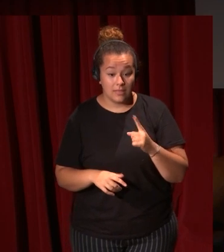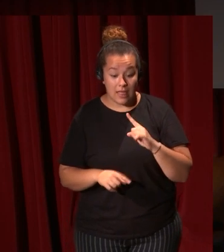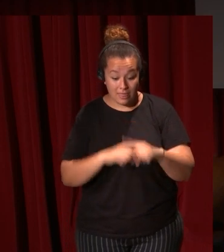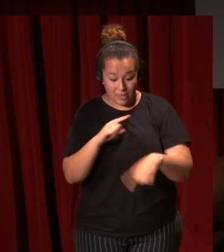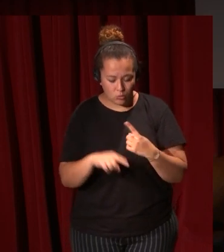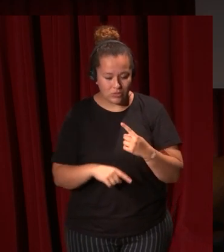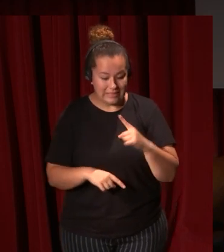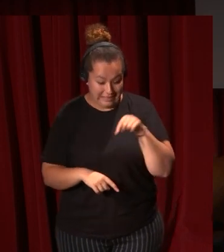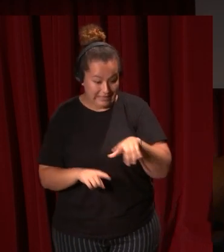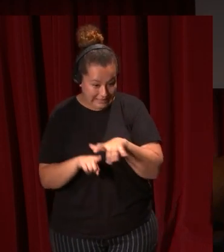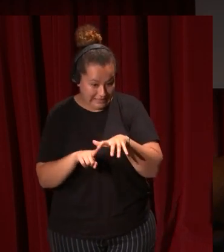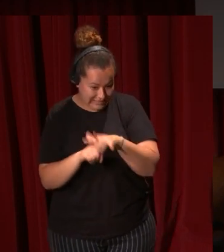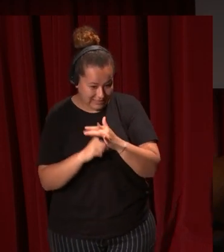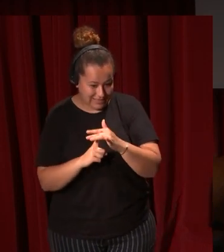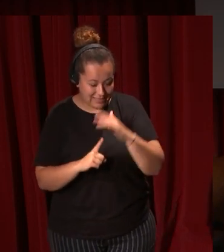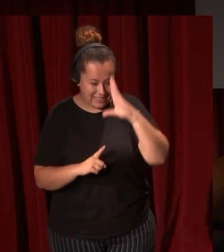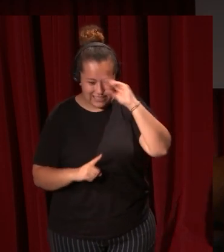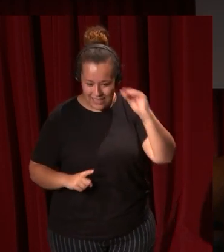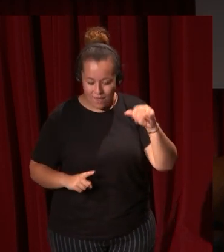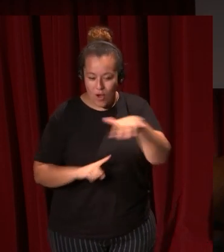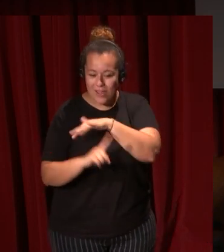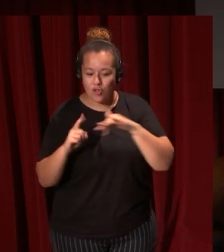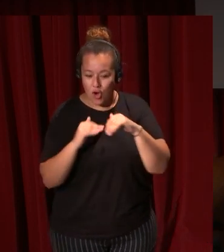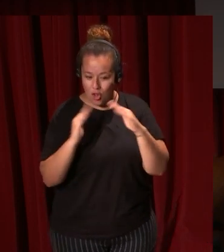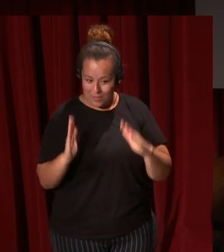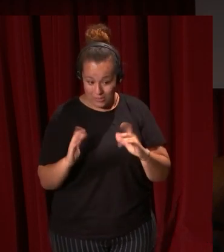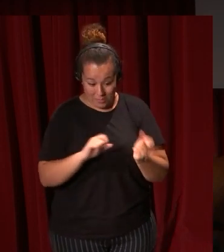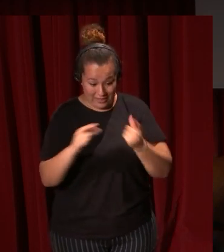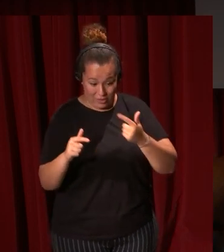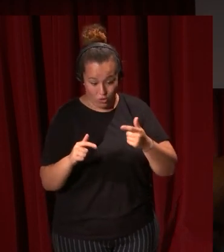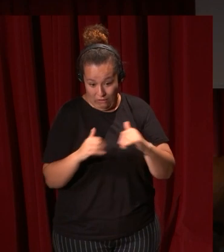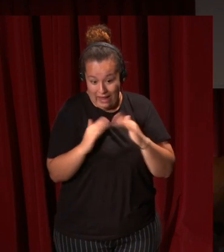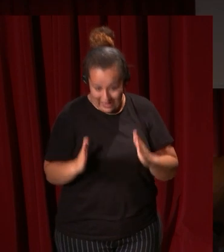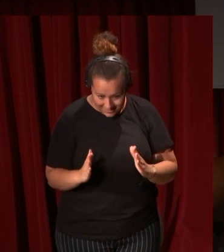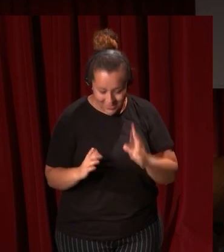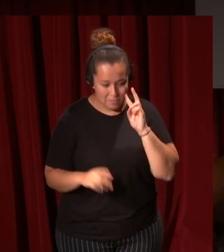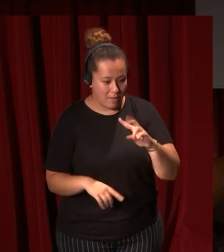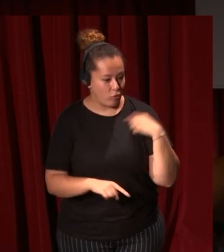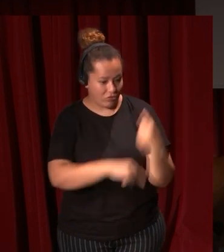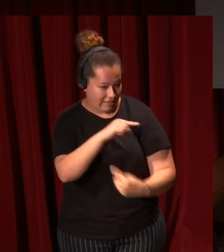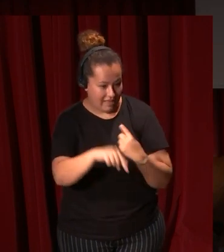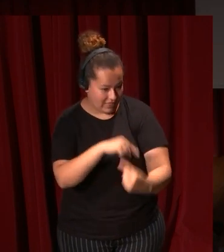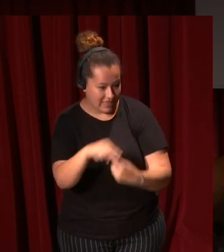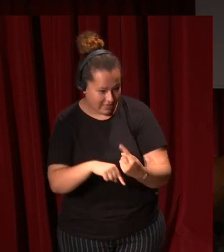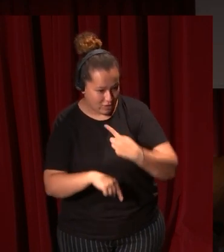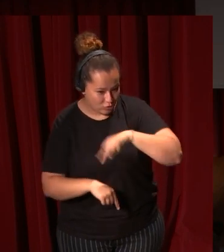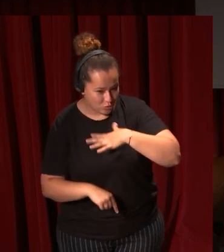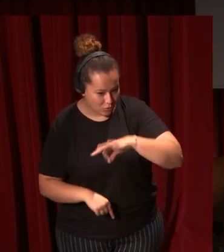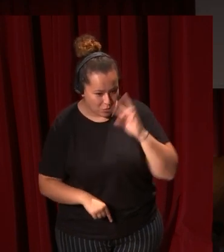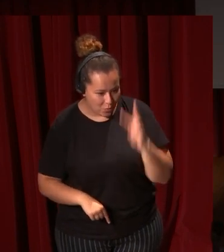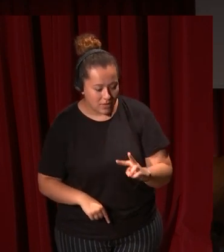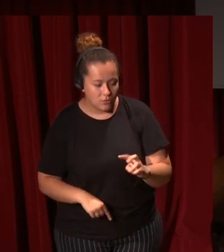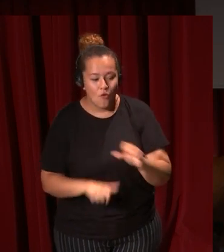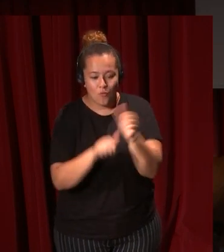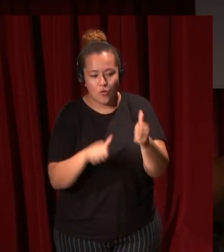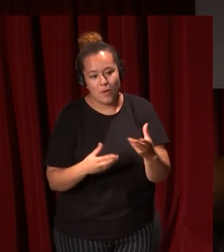que se sitúa en un entorno doméstico que se parece a lo próximo que es como lo que vemos cualquier día en nuestra vida pues es una manera muy